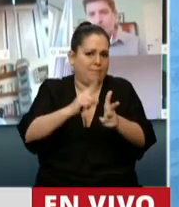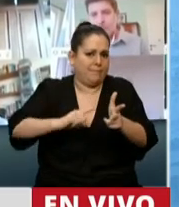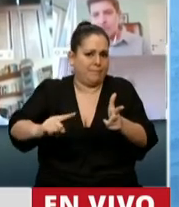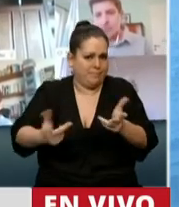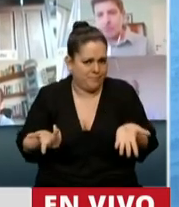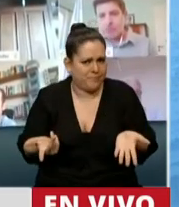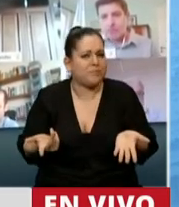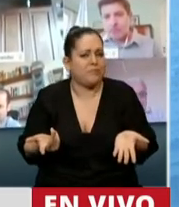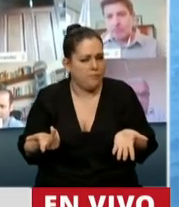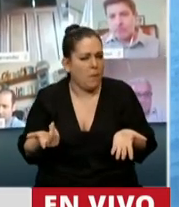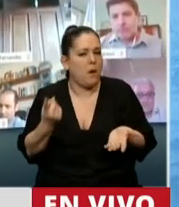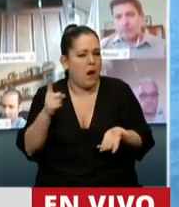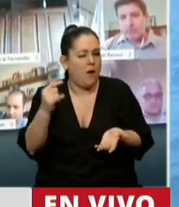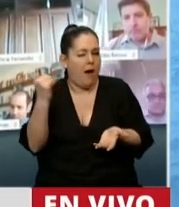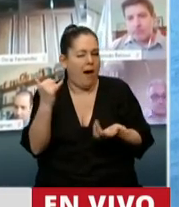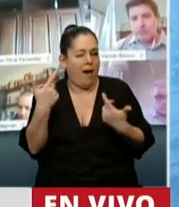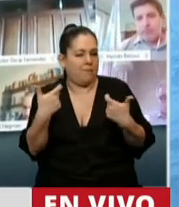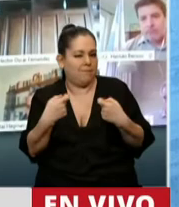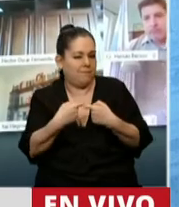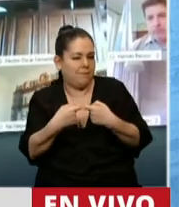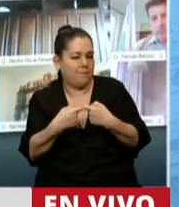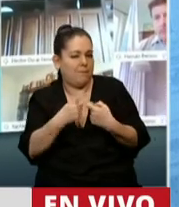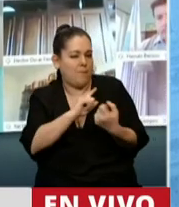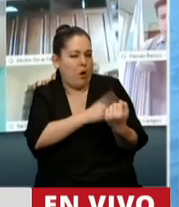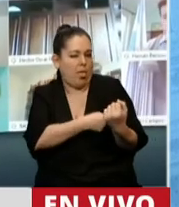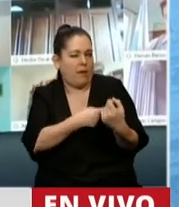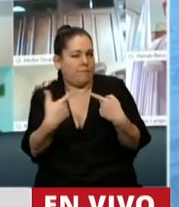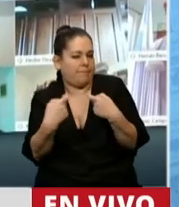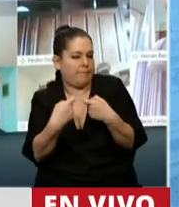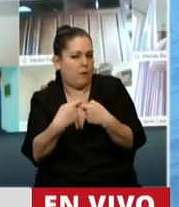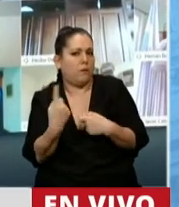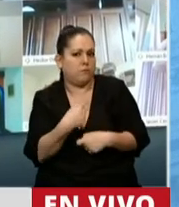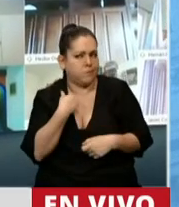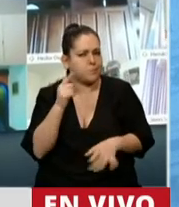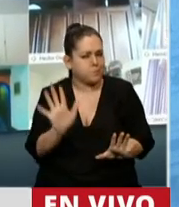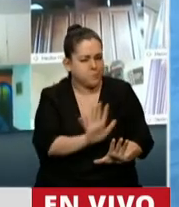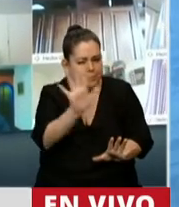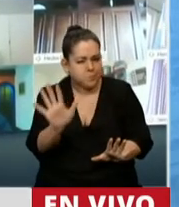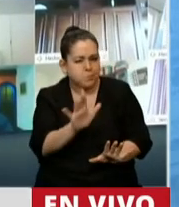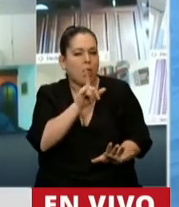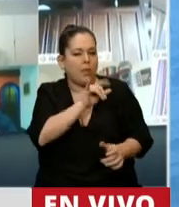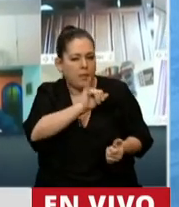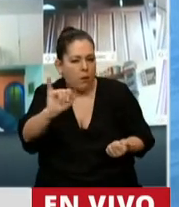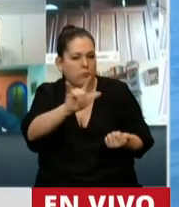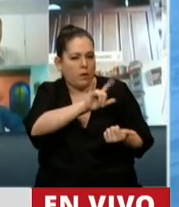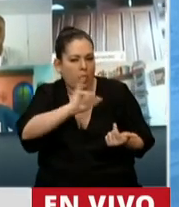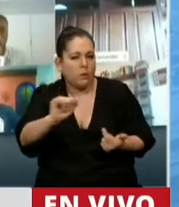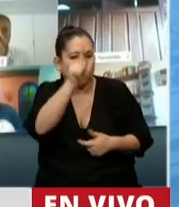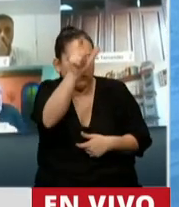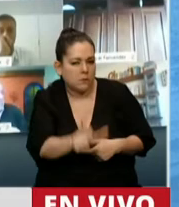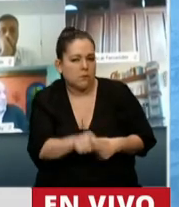cercanía con el poder, donde muchos sospechamos, porque lo denunciamos desde hace años, que este empresario es